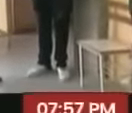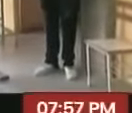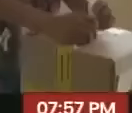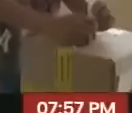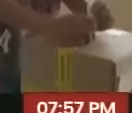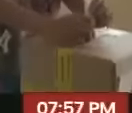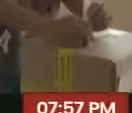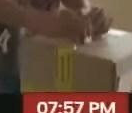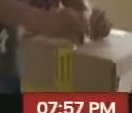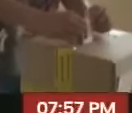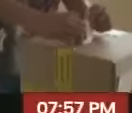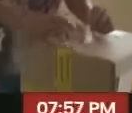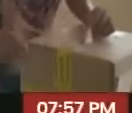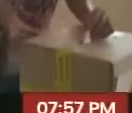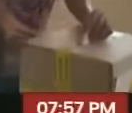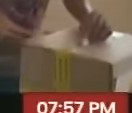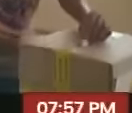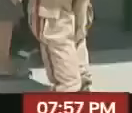derecho al voto